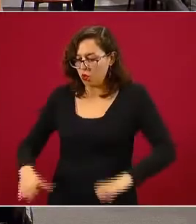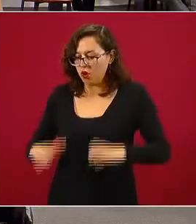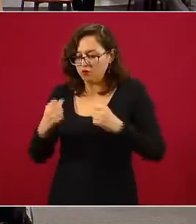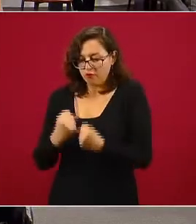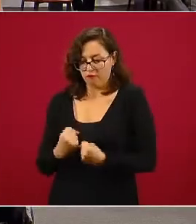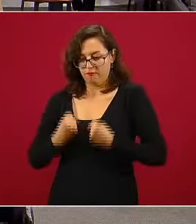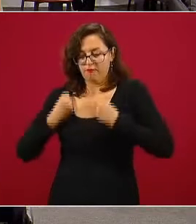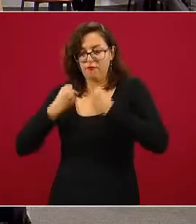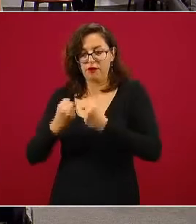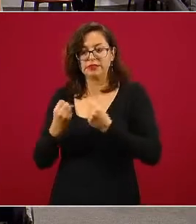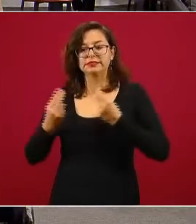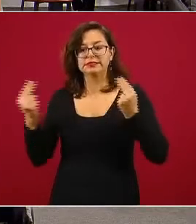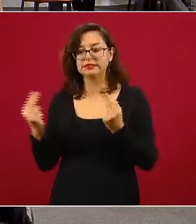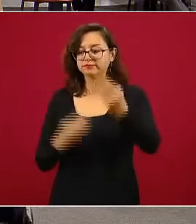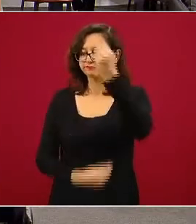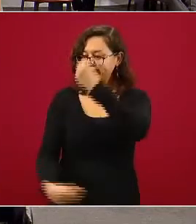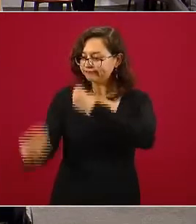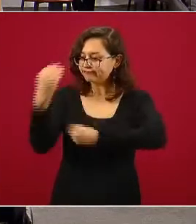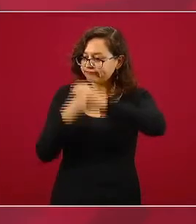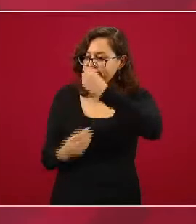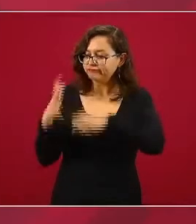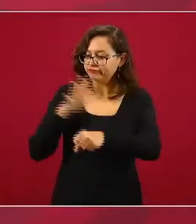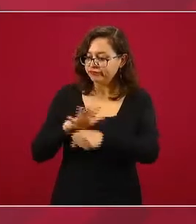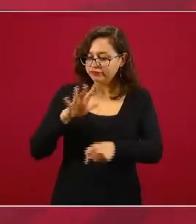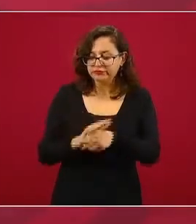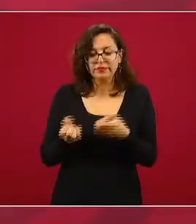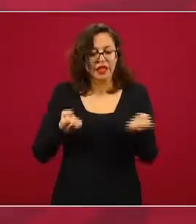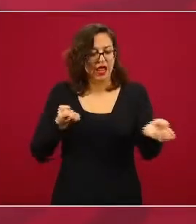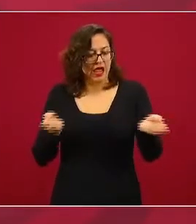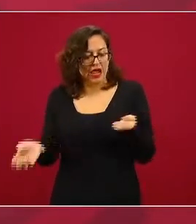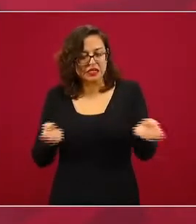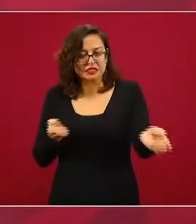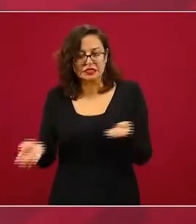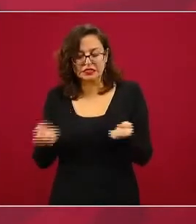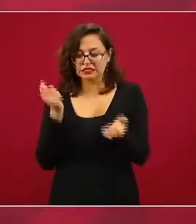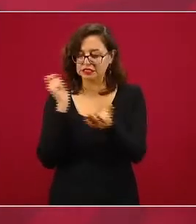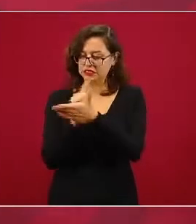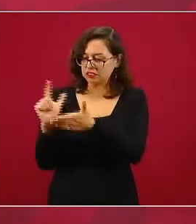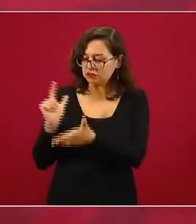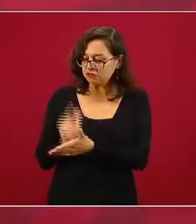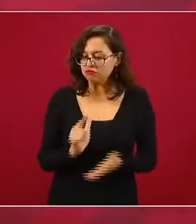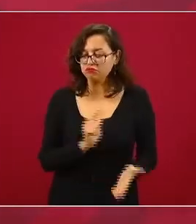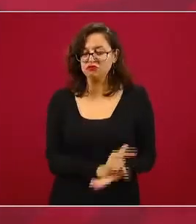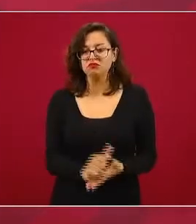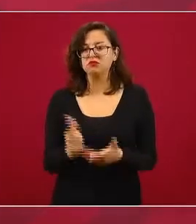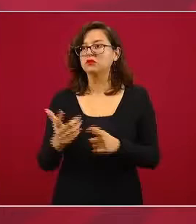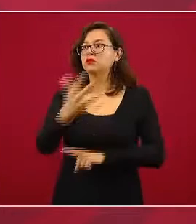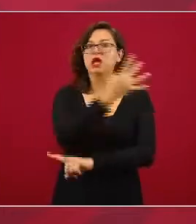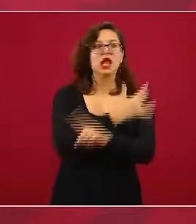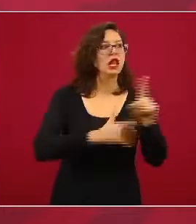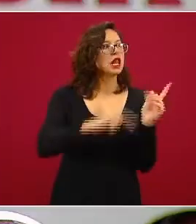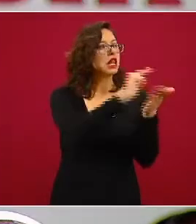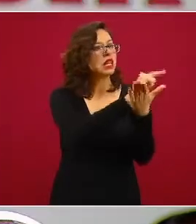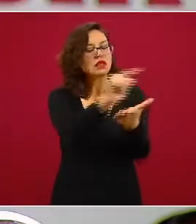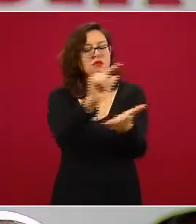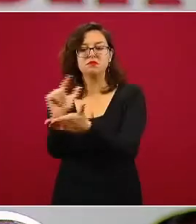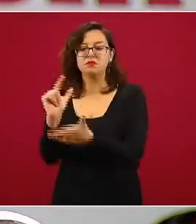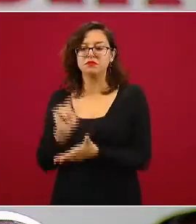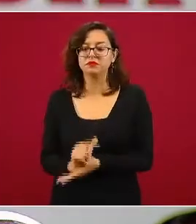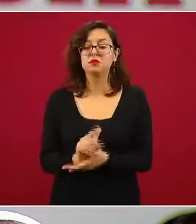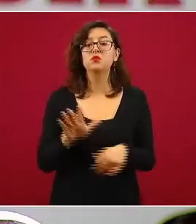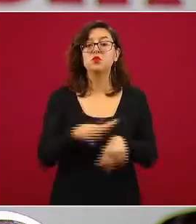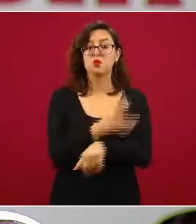con una sana nutrición, con ejercicio, higiene personal y limpieza del entorno, para lo cual